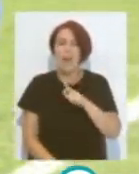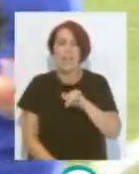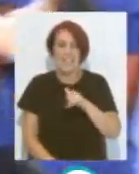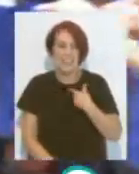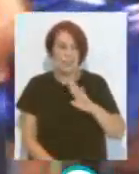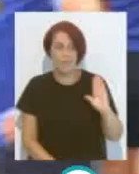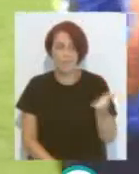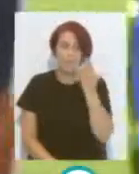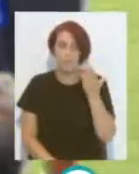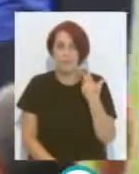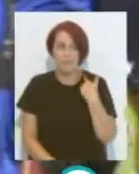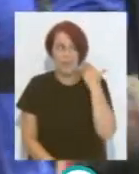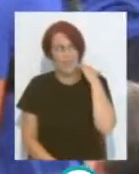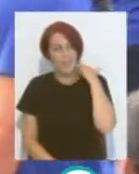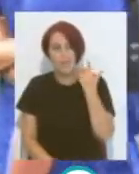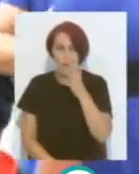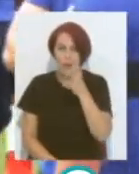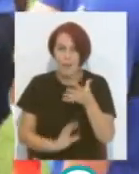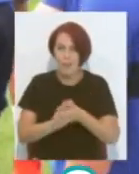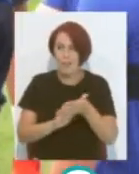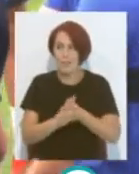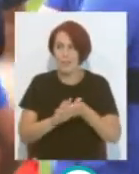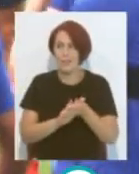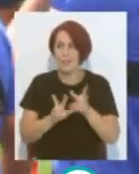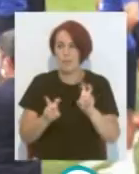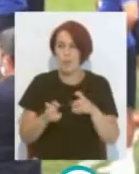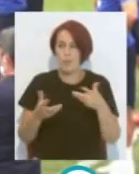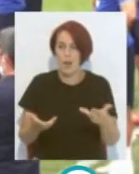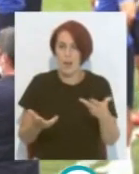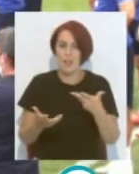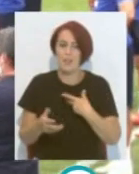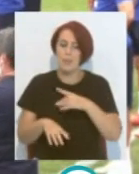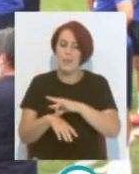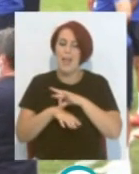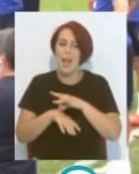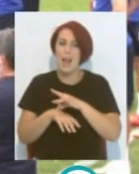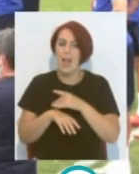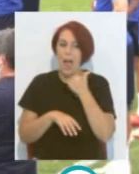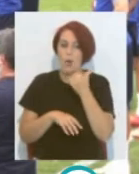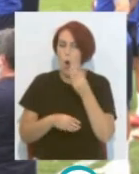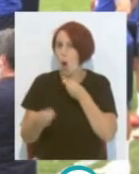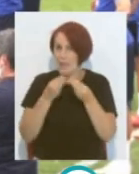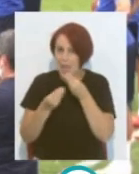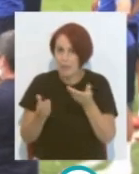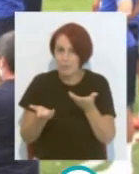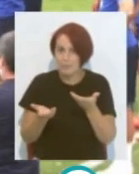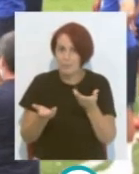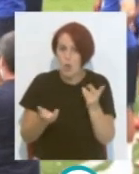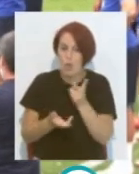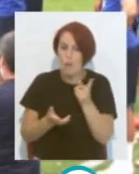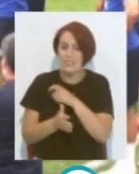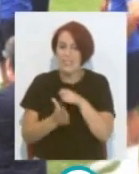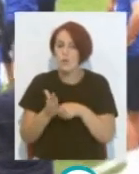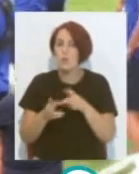Estaban Hablando De Que iban a invitar A algo A una comida Los dos nuevos